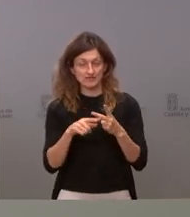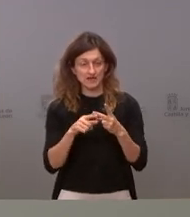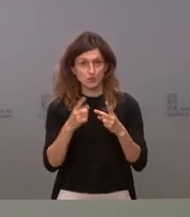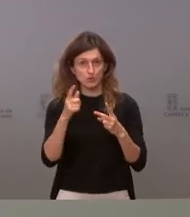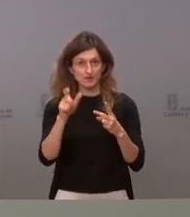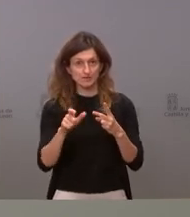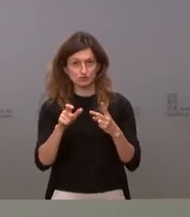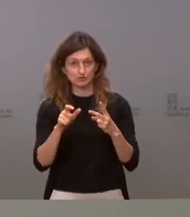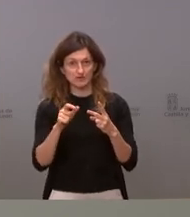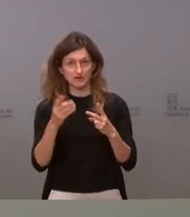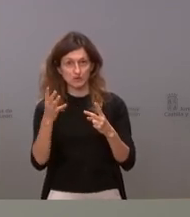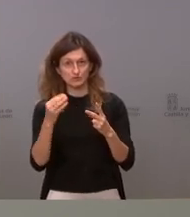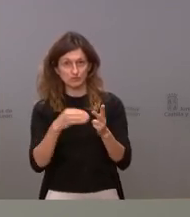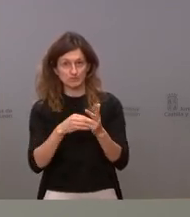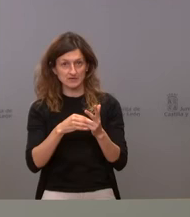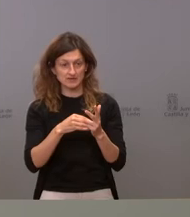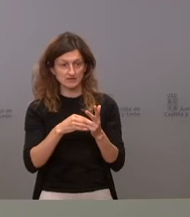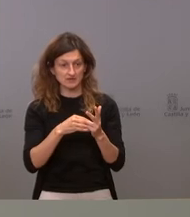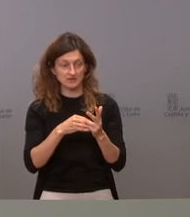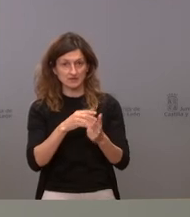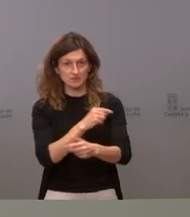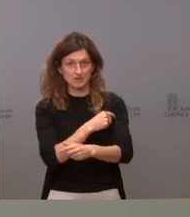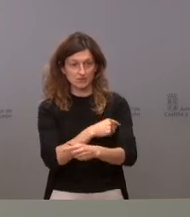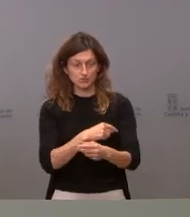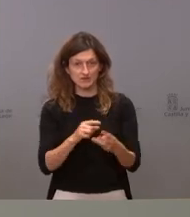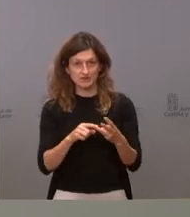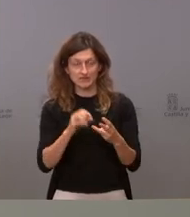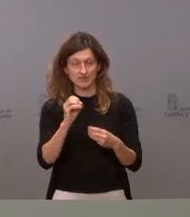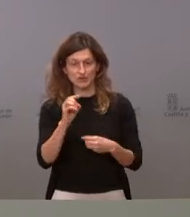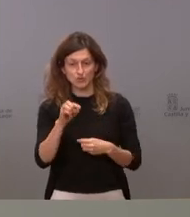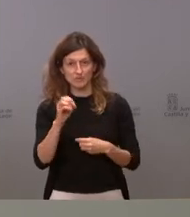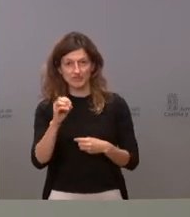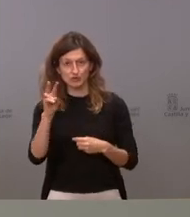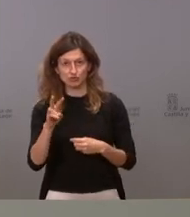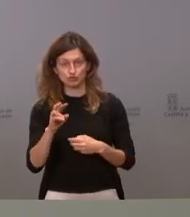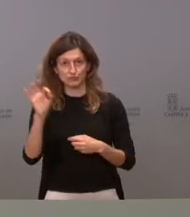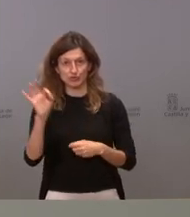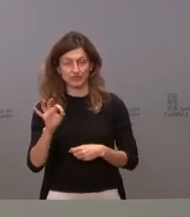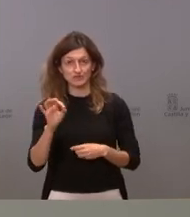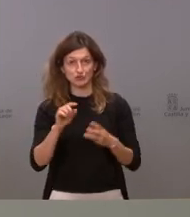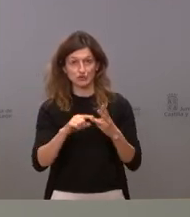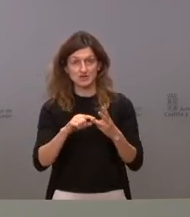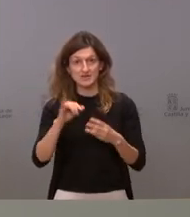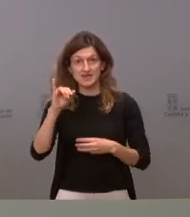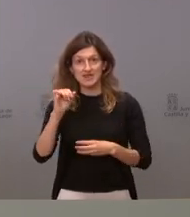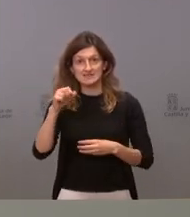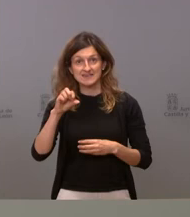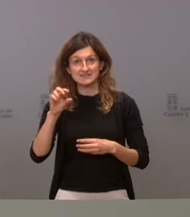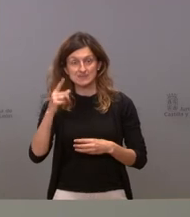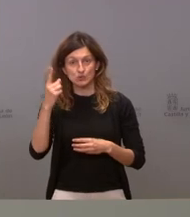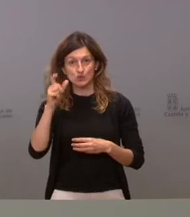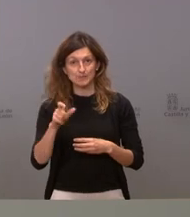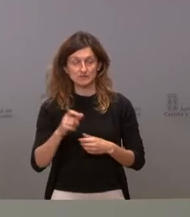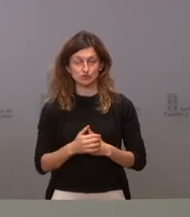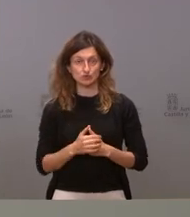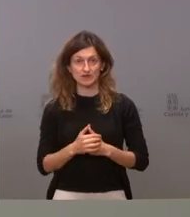persona de 4.277 y ha sido 0,02% y en caso de Janssen una persona